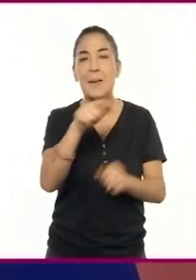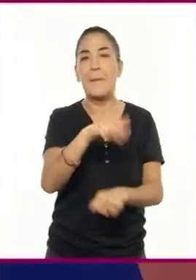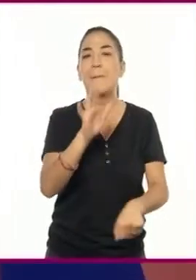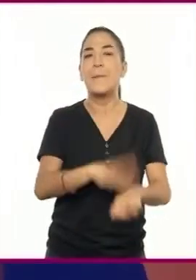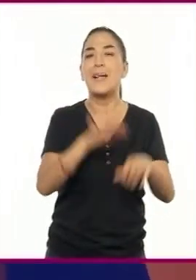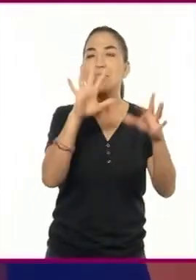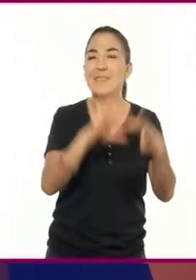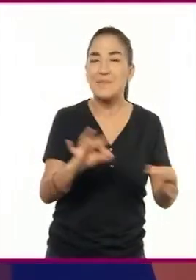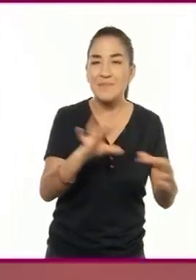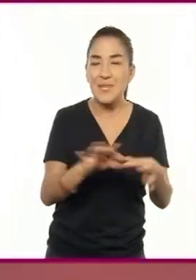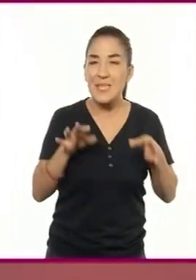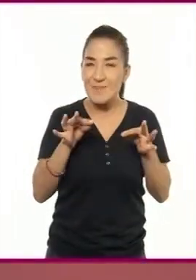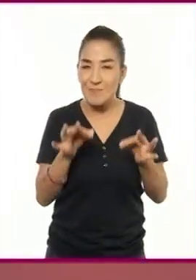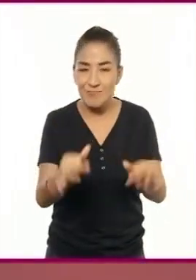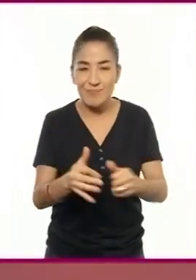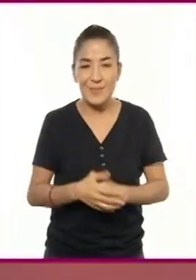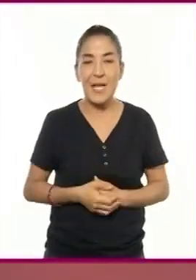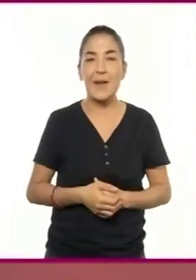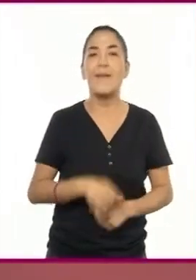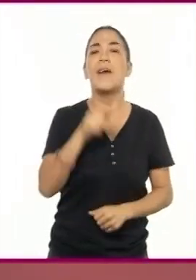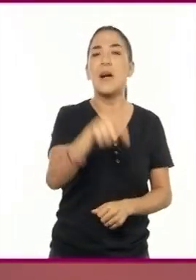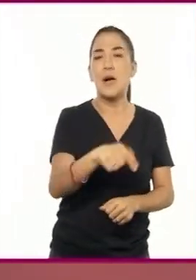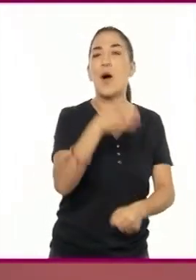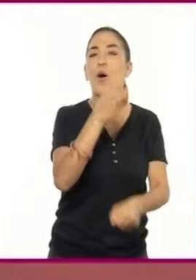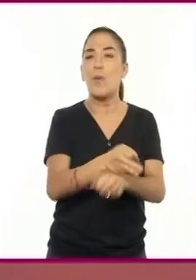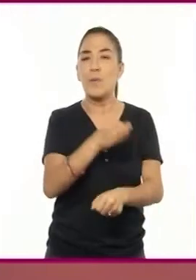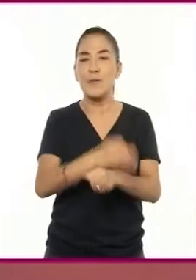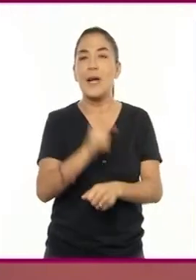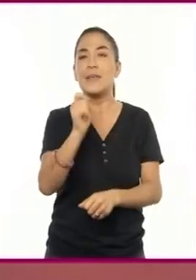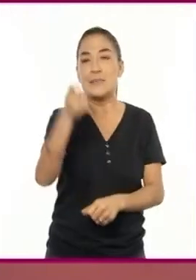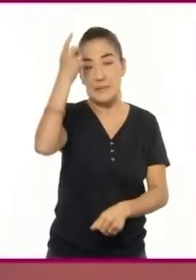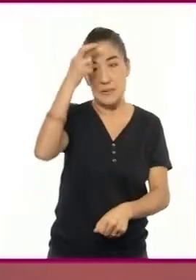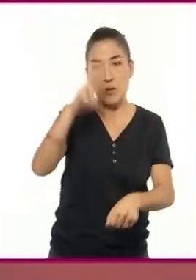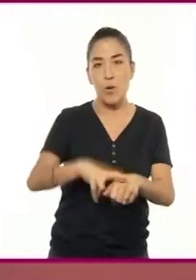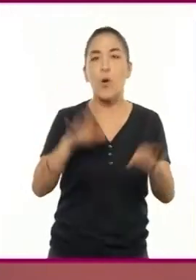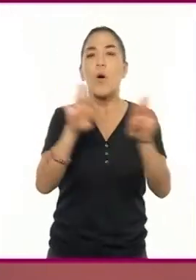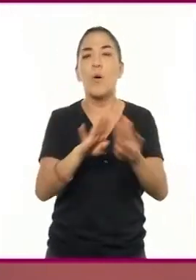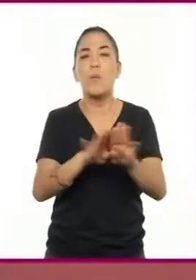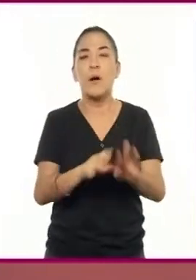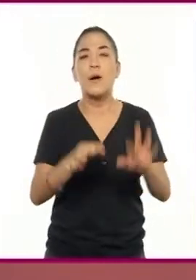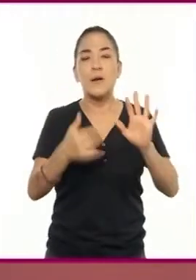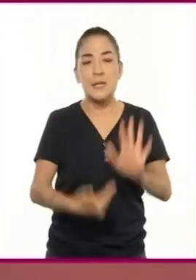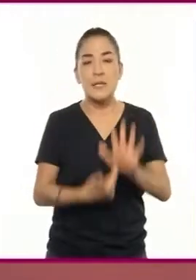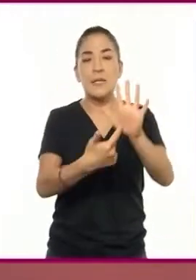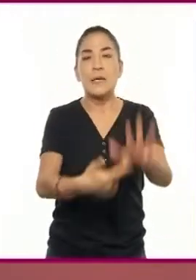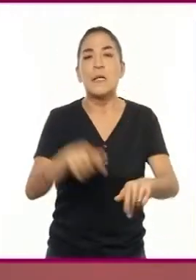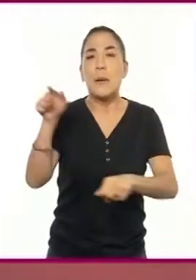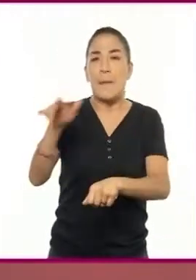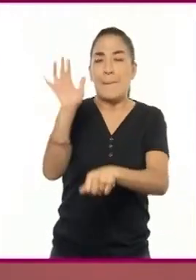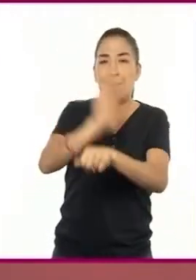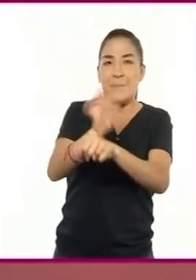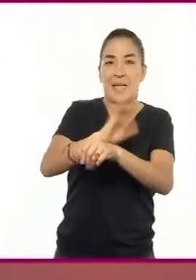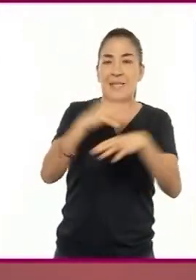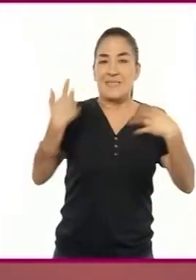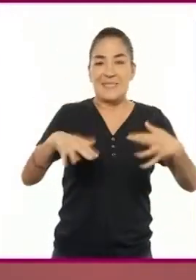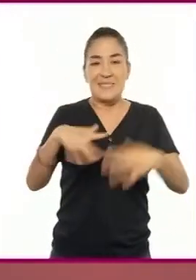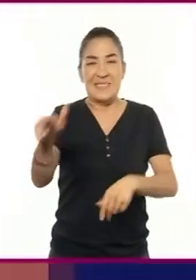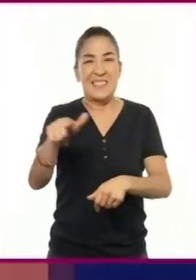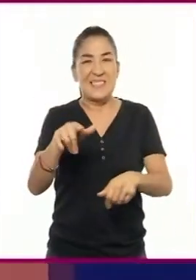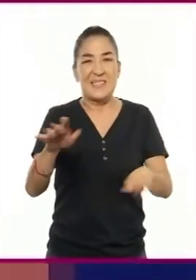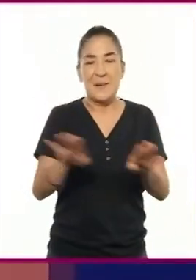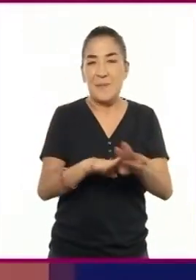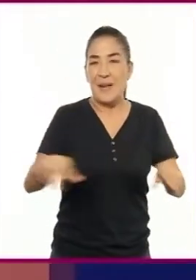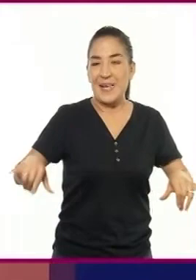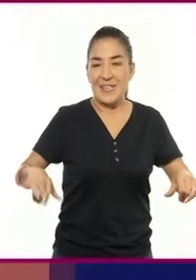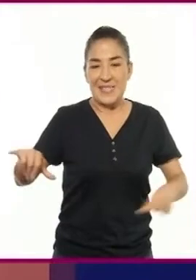detalladas. Evidentemente, en este caso, el director nos expuso en pantalla grande su versión de esa entrañable historia.